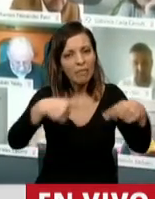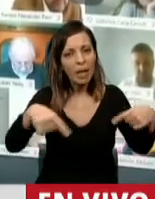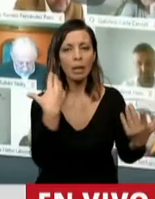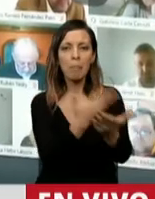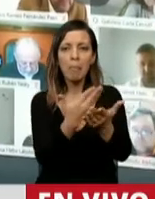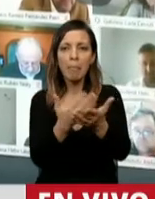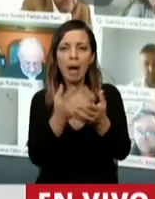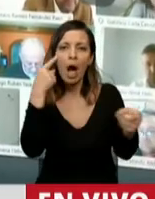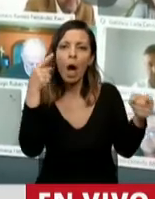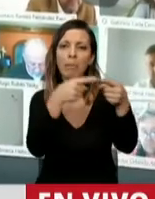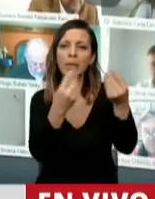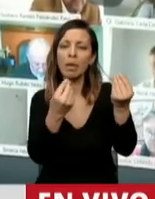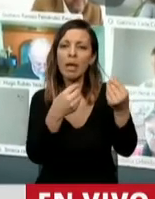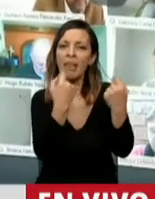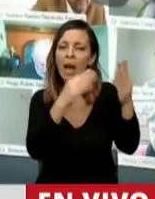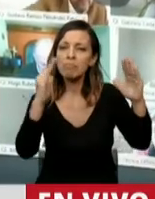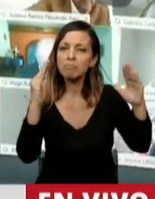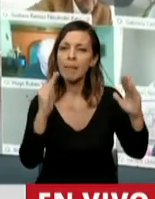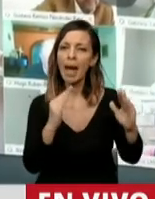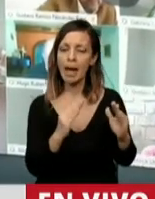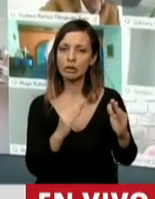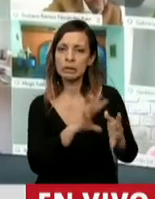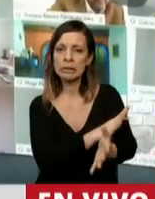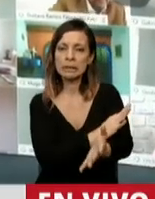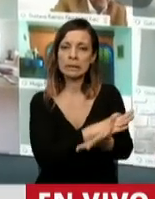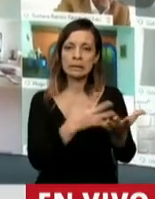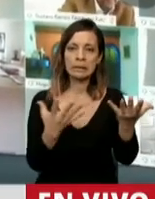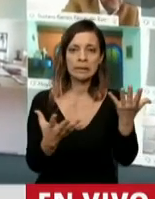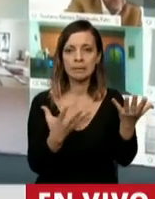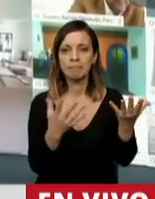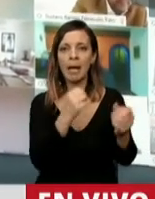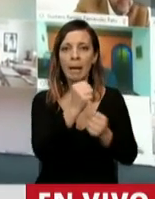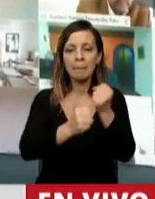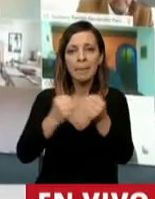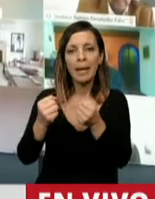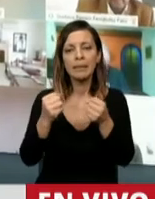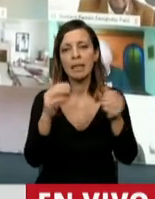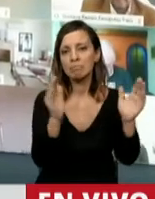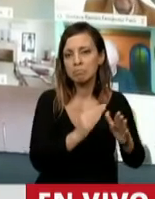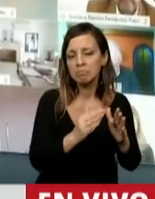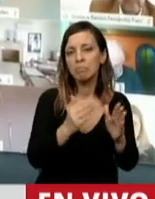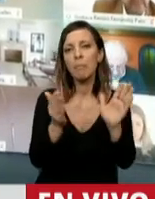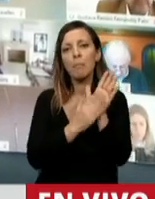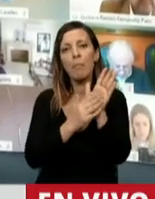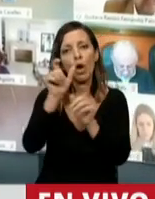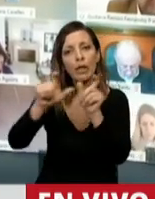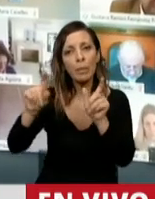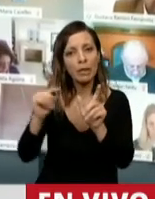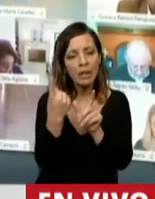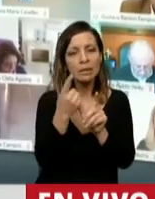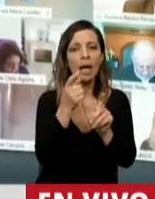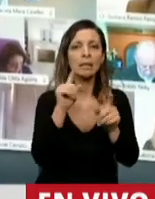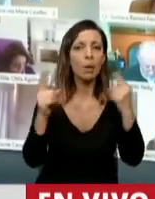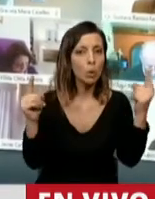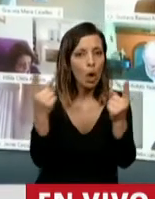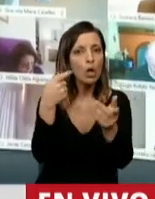alivianar la presión que estaban teniendo las empresas, pymes, monotributistas, autónomos,